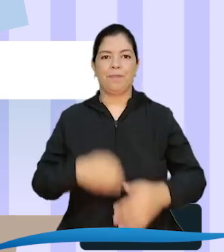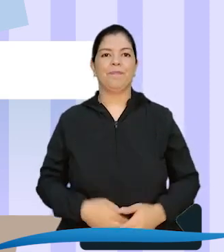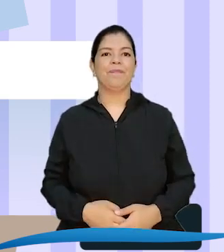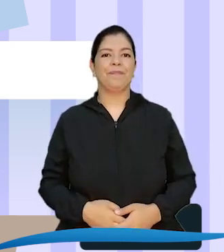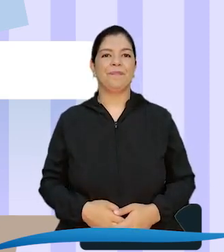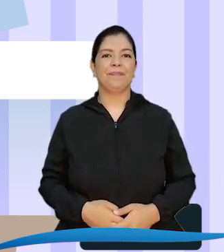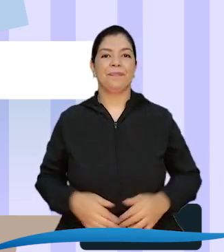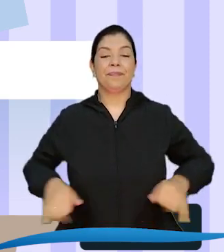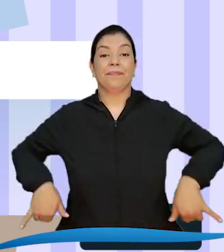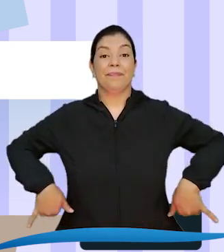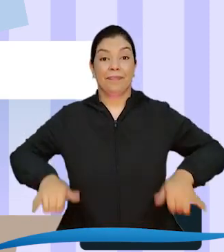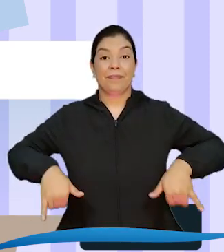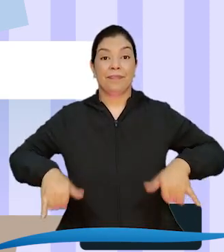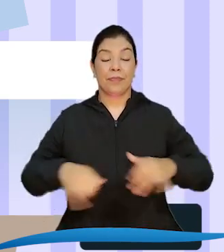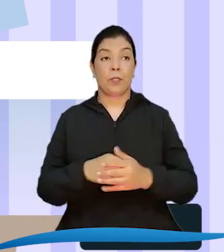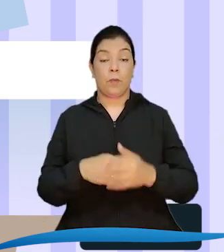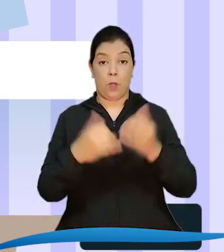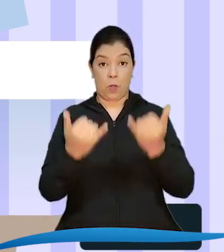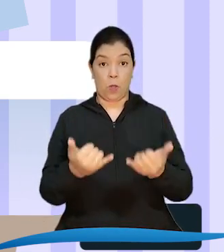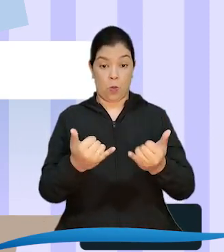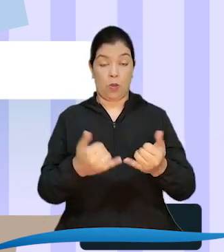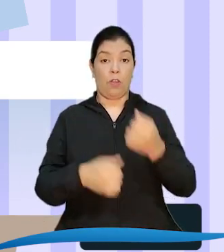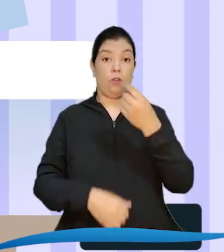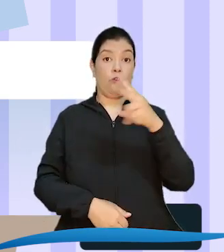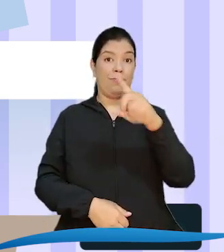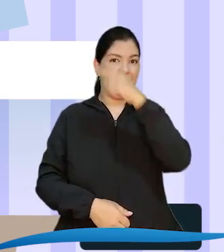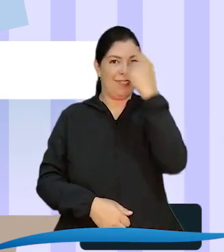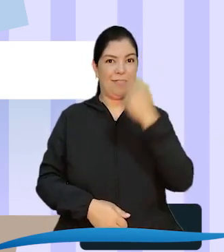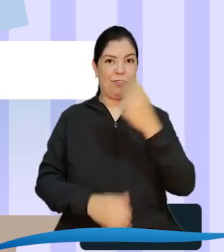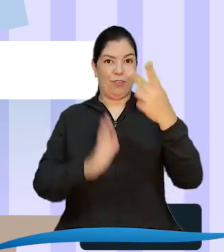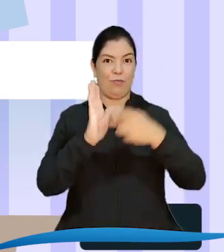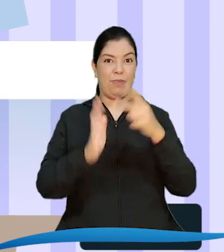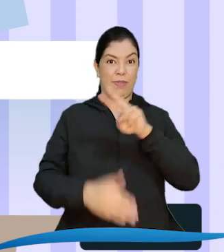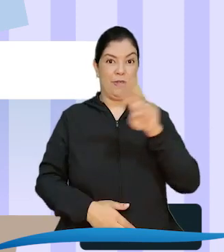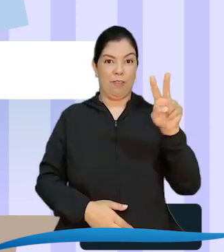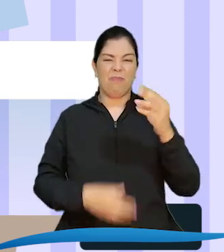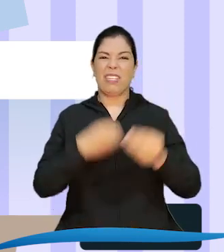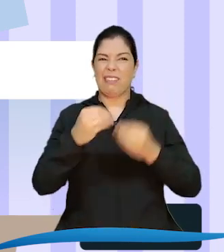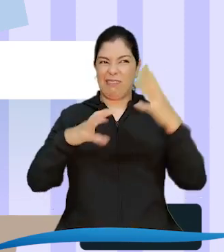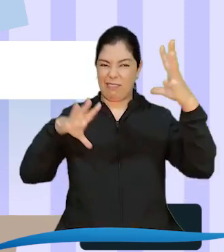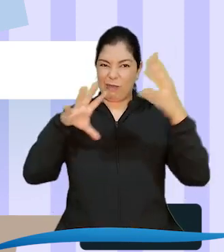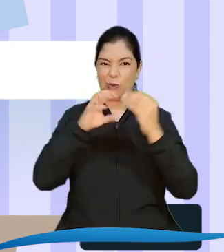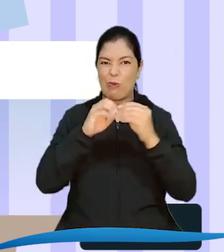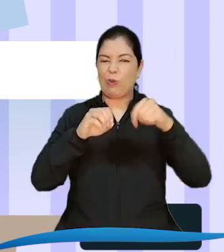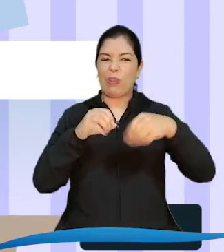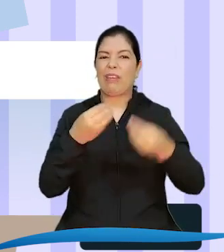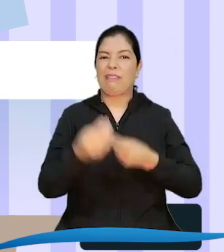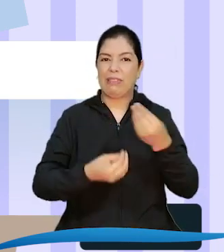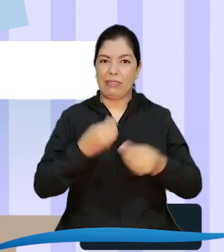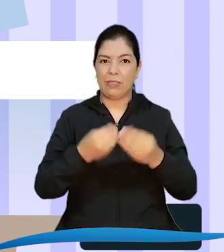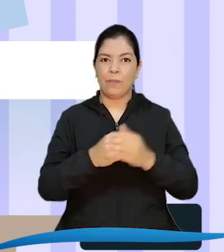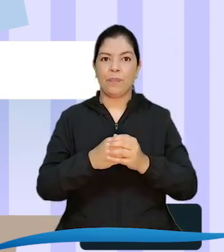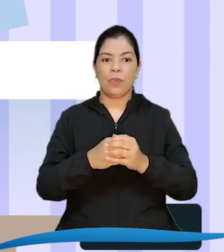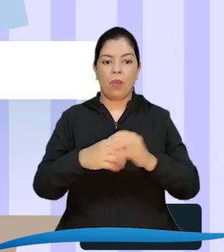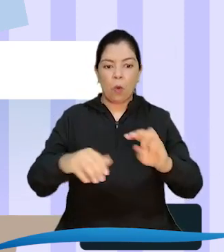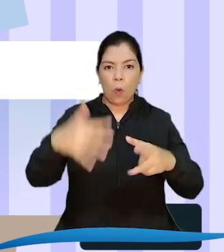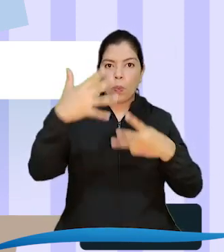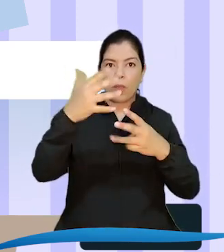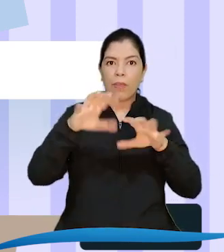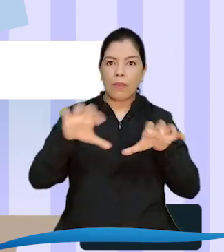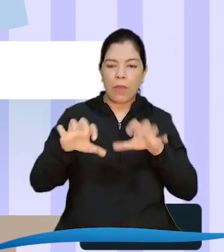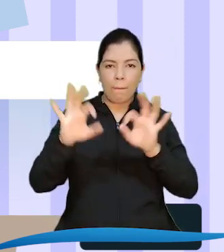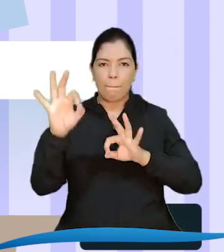para hoy 12 de septiembre de 2022 quedamos en ver los últimos preparativos para la octava actividad en el proceso de elecciones